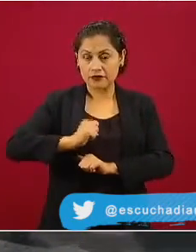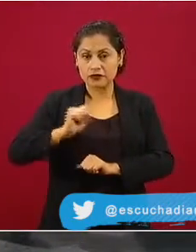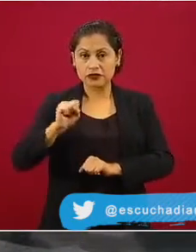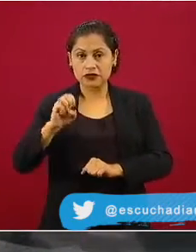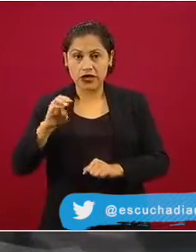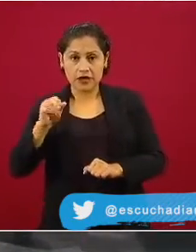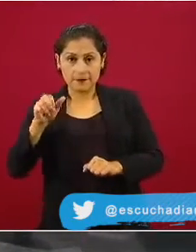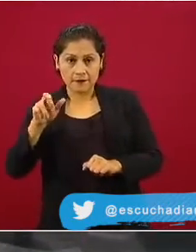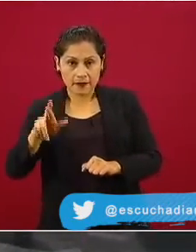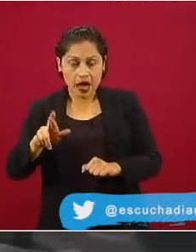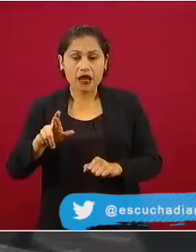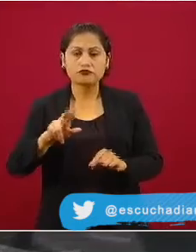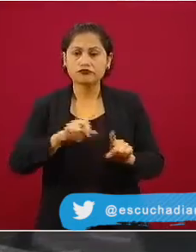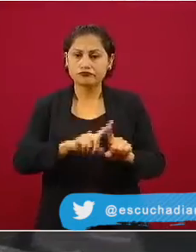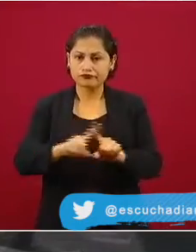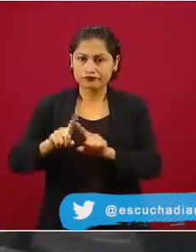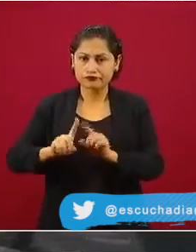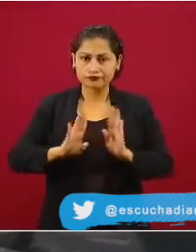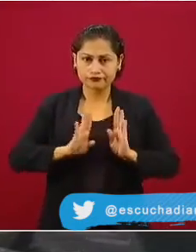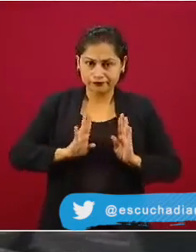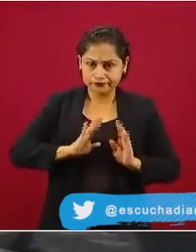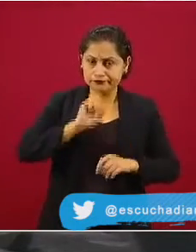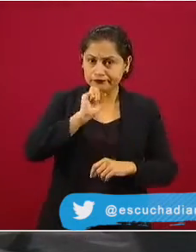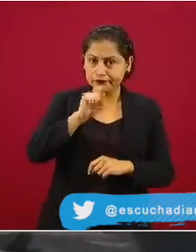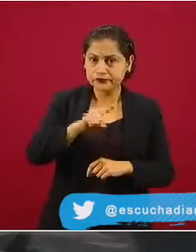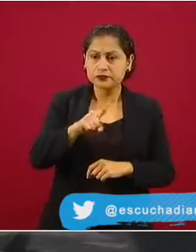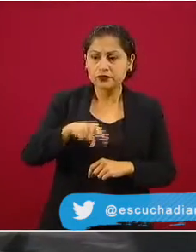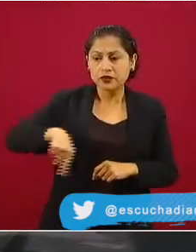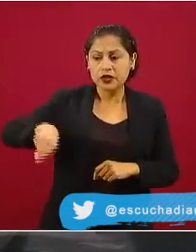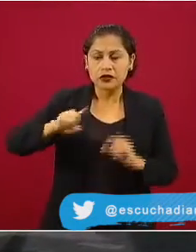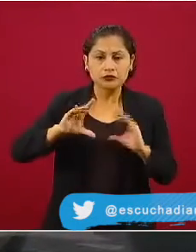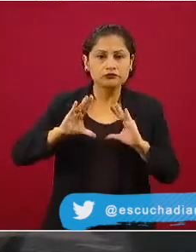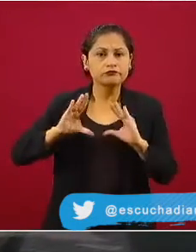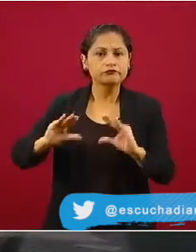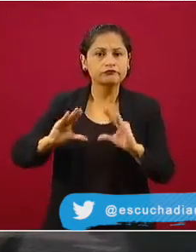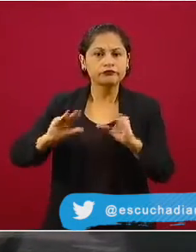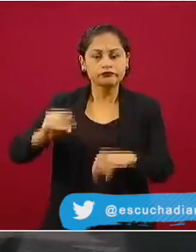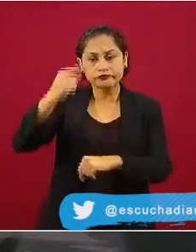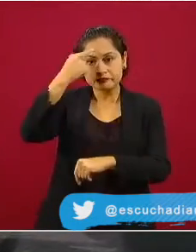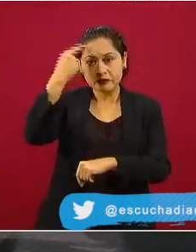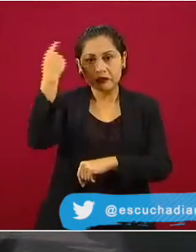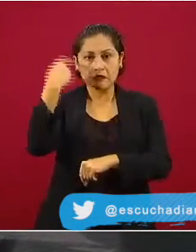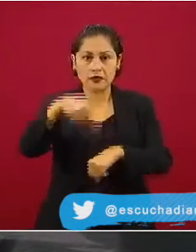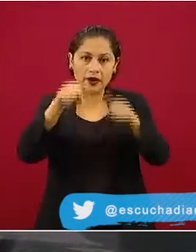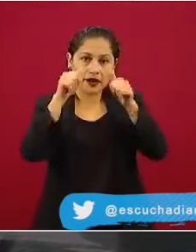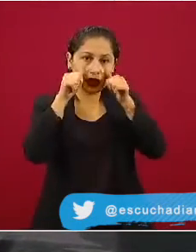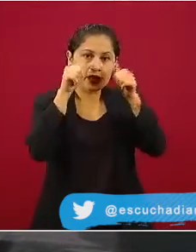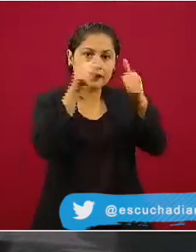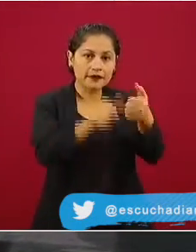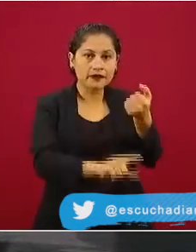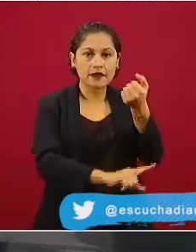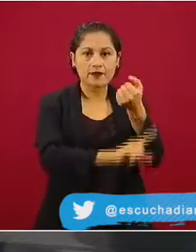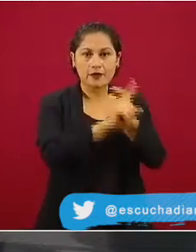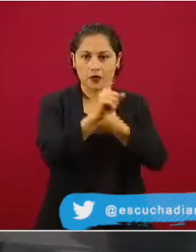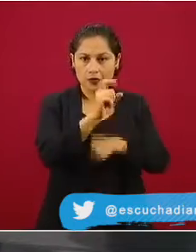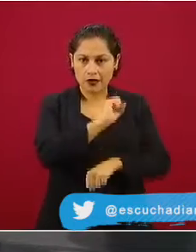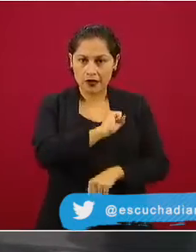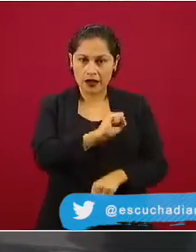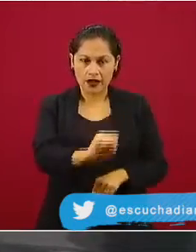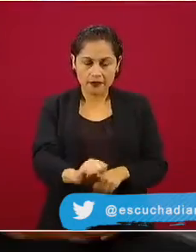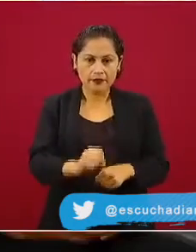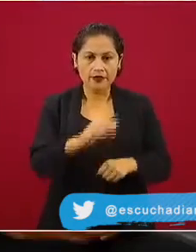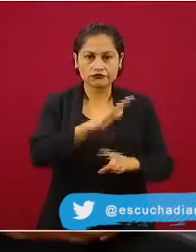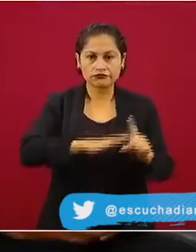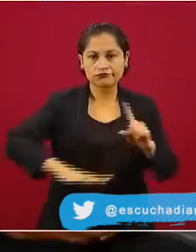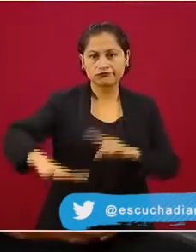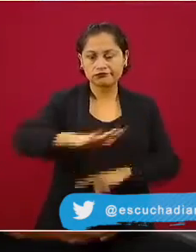capacitados para participar en las tareas del combate a la delincuencia. Yo solamente le quiero solicitar, presidente, si